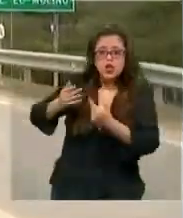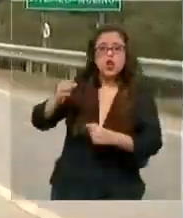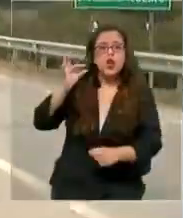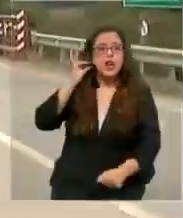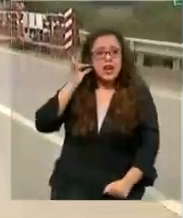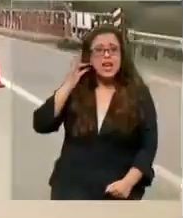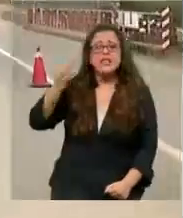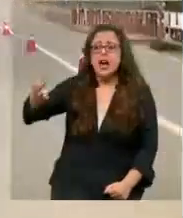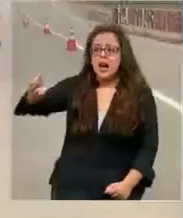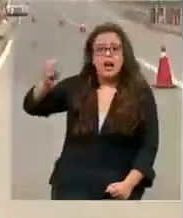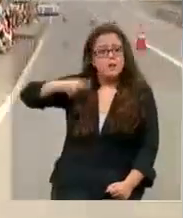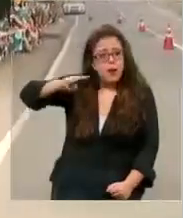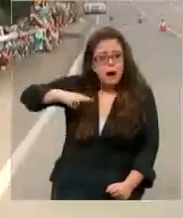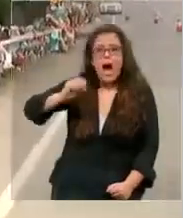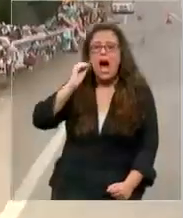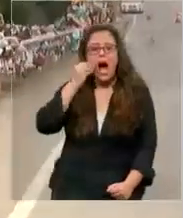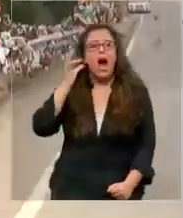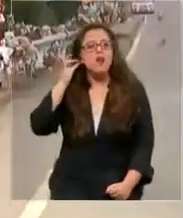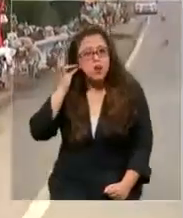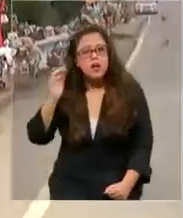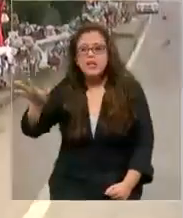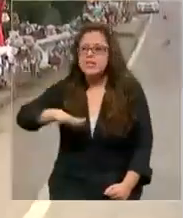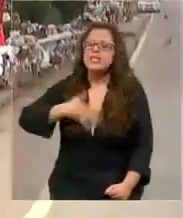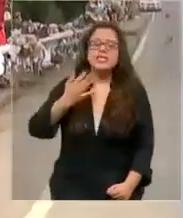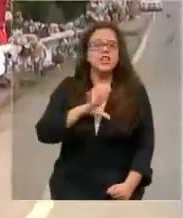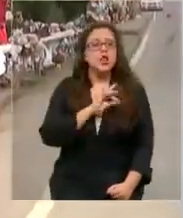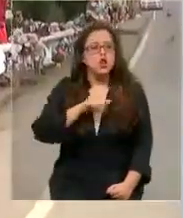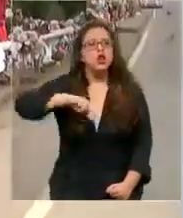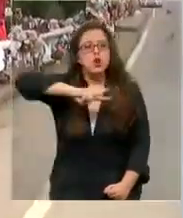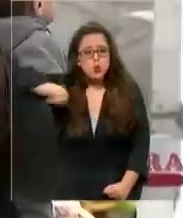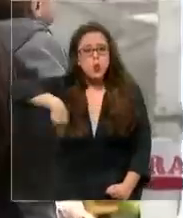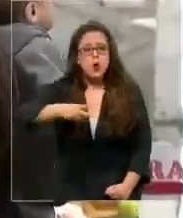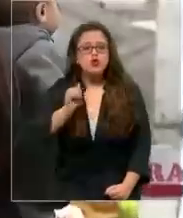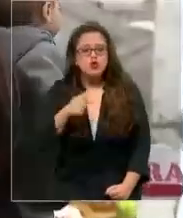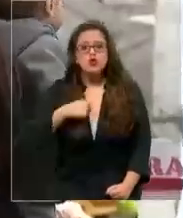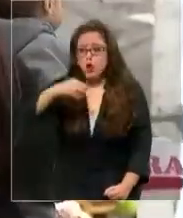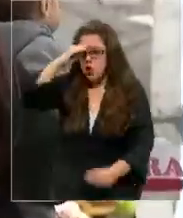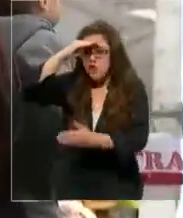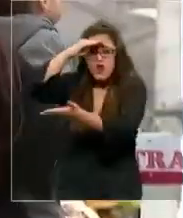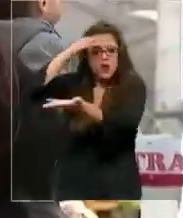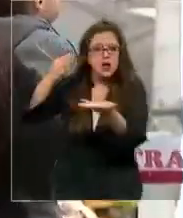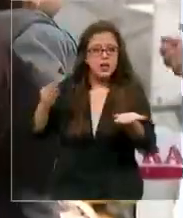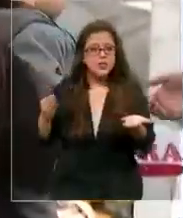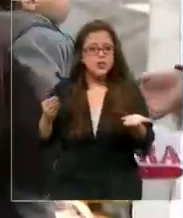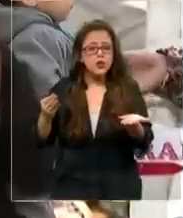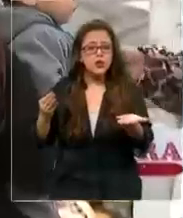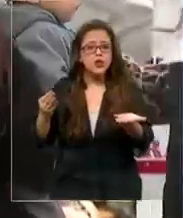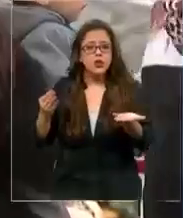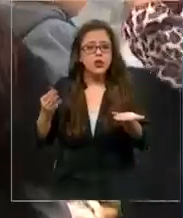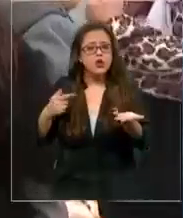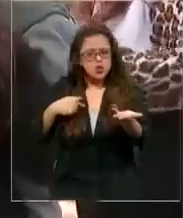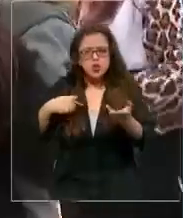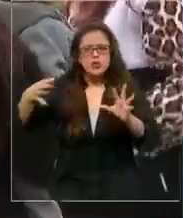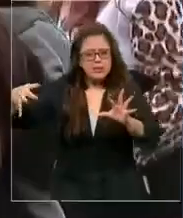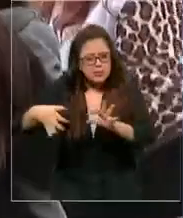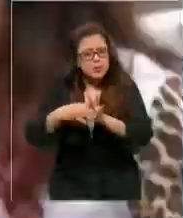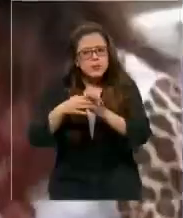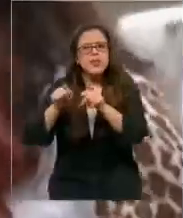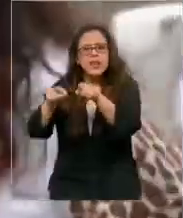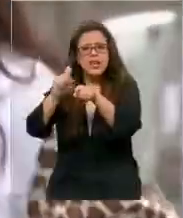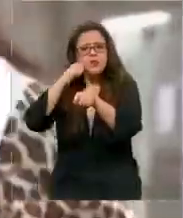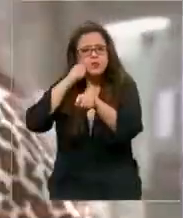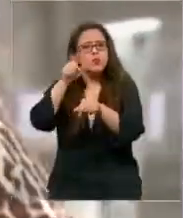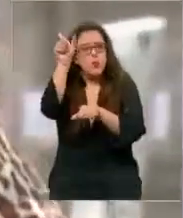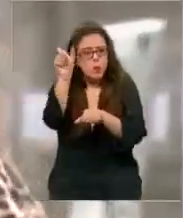colocaba en nuestros zapatos. Ella siente el dolor de nosotros. Y yo confío en eso. Me he aferrado a eso, que es una persona